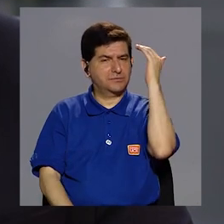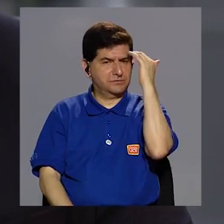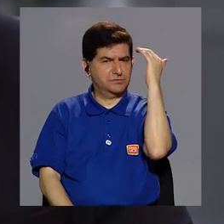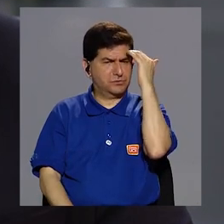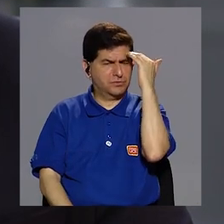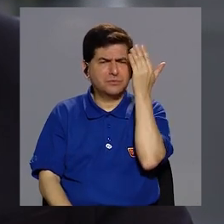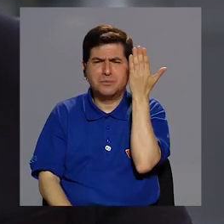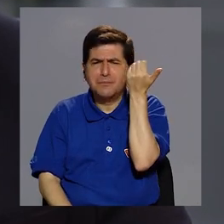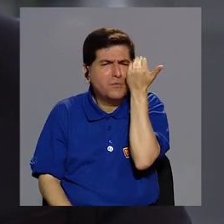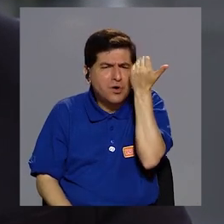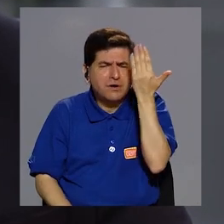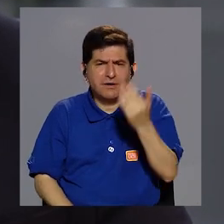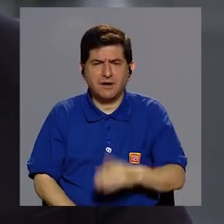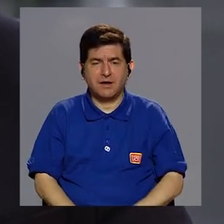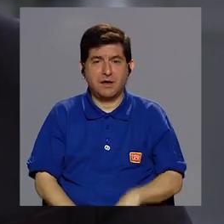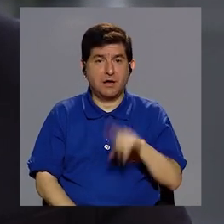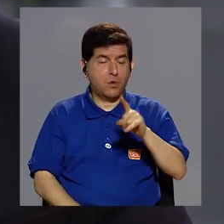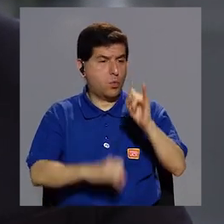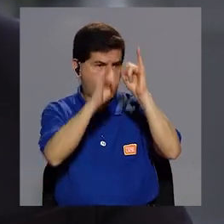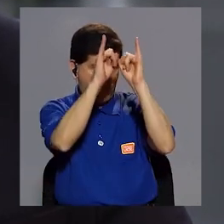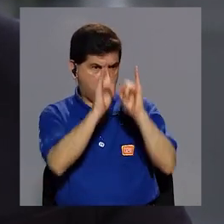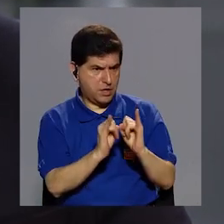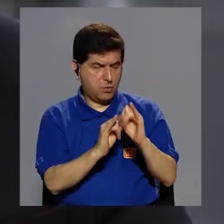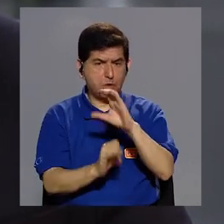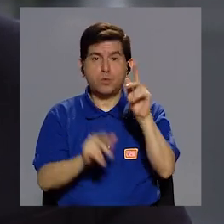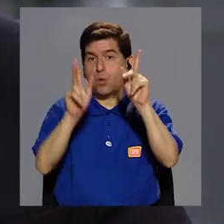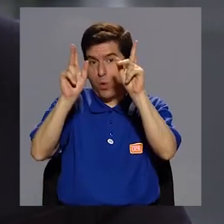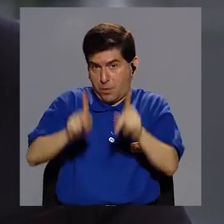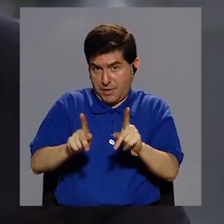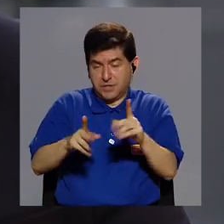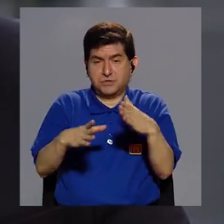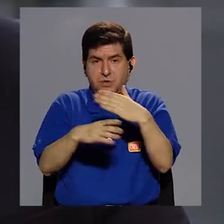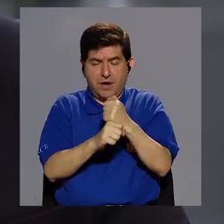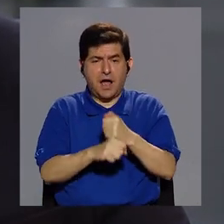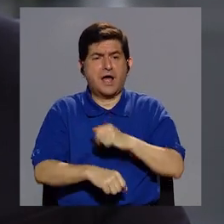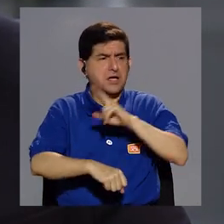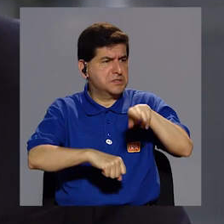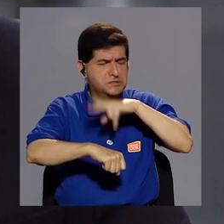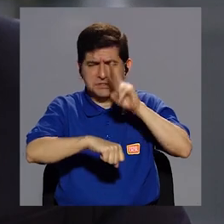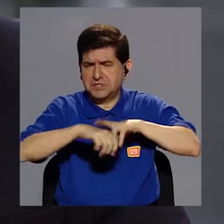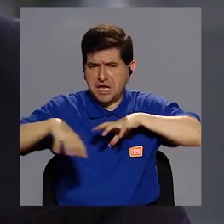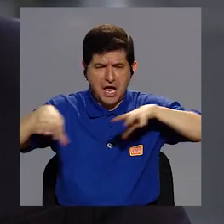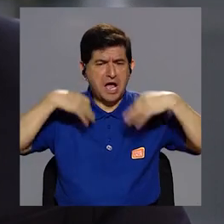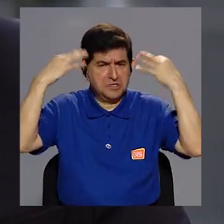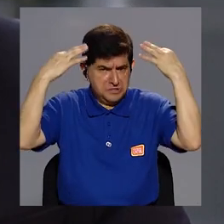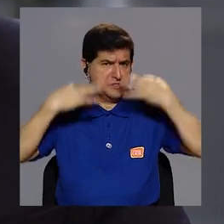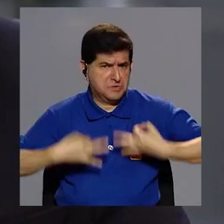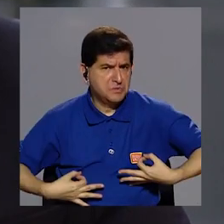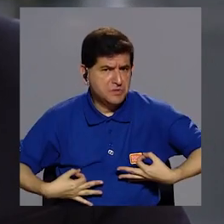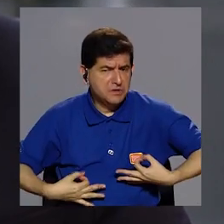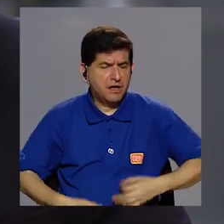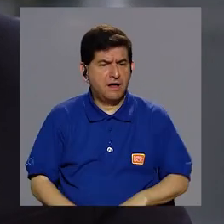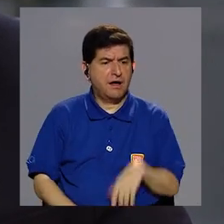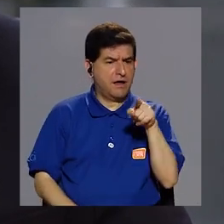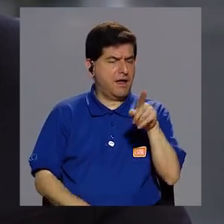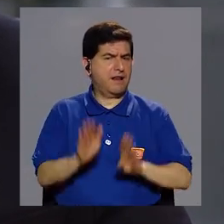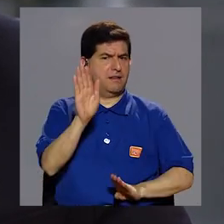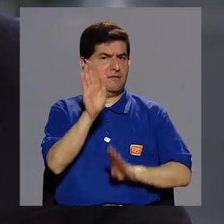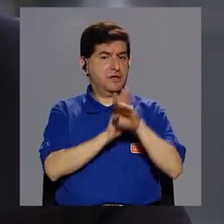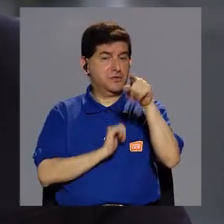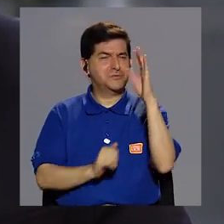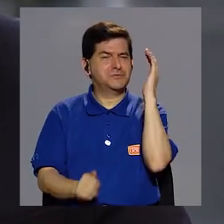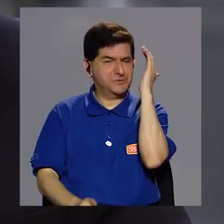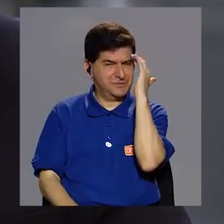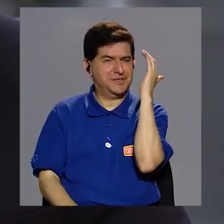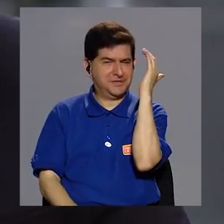en cuenta porque un individuo, una persona que realiza regularmente actividad física va a